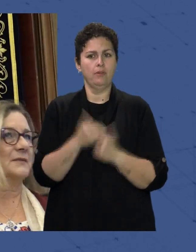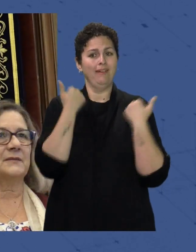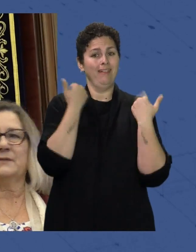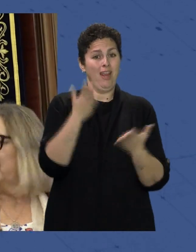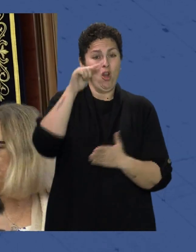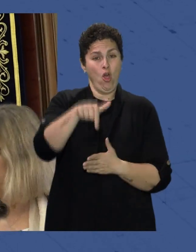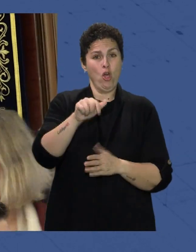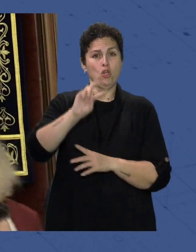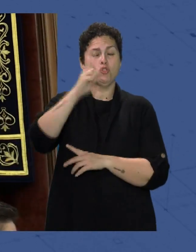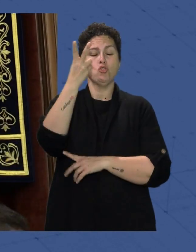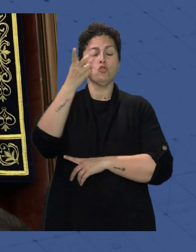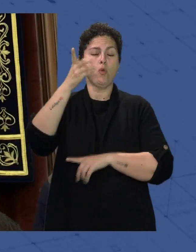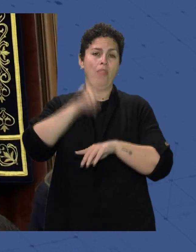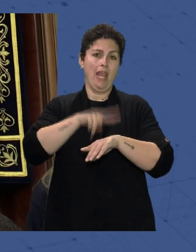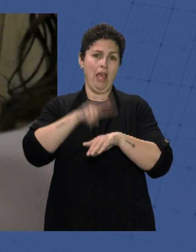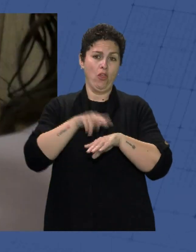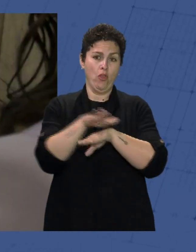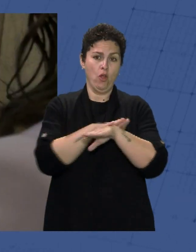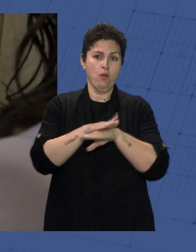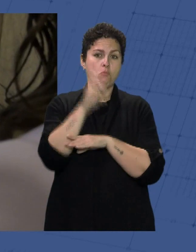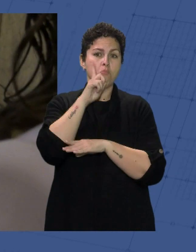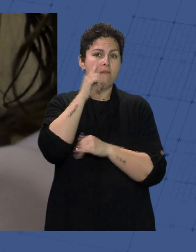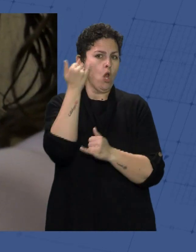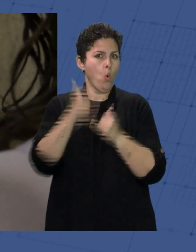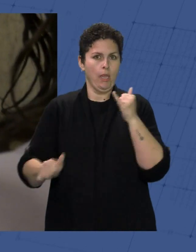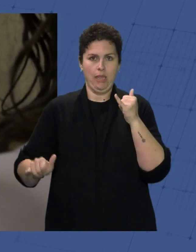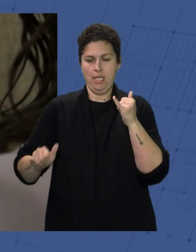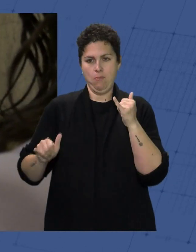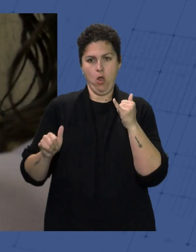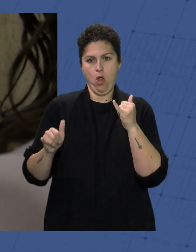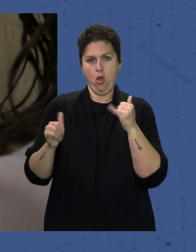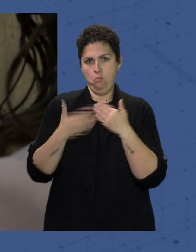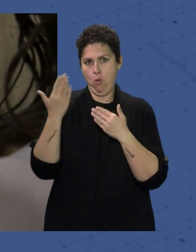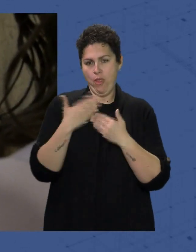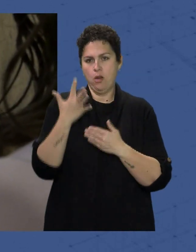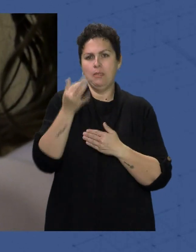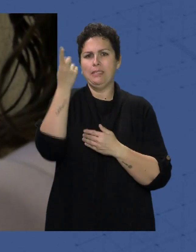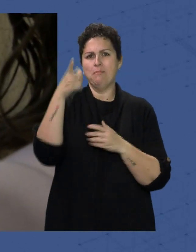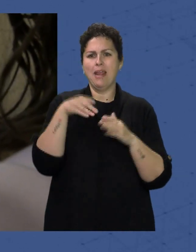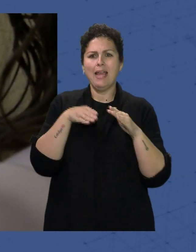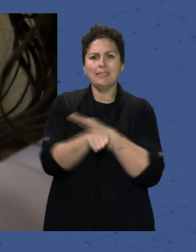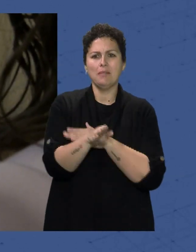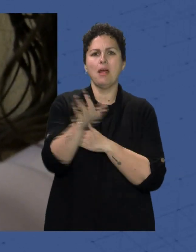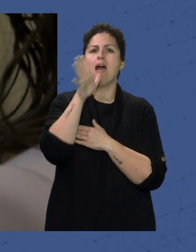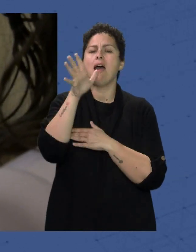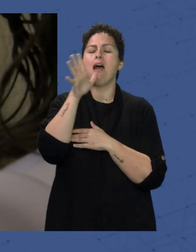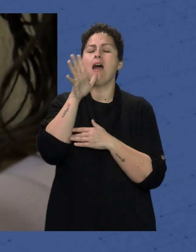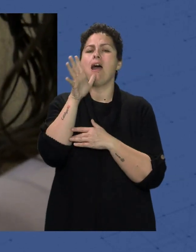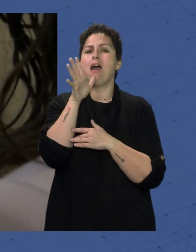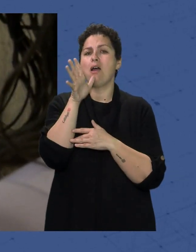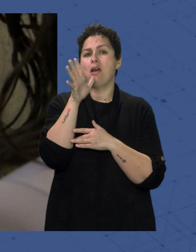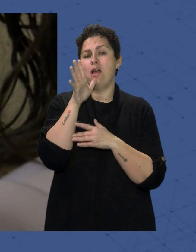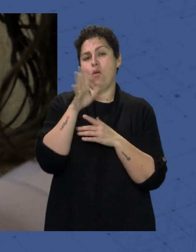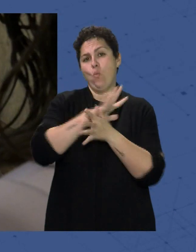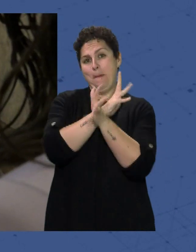En la subdelegación Del gobierno Son móviles De última generación Y entradas Para disfrutar Del aquapark De Vera Pero sobre todo